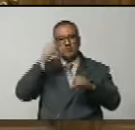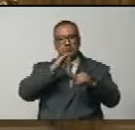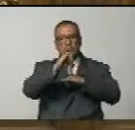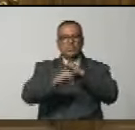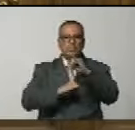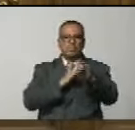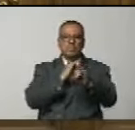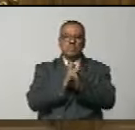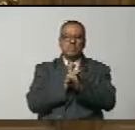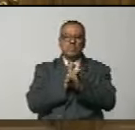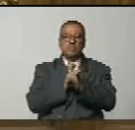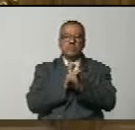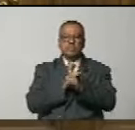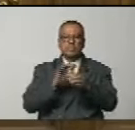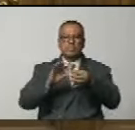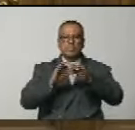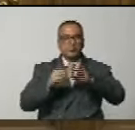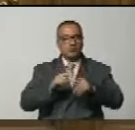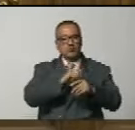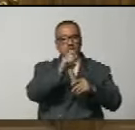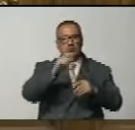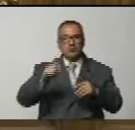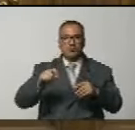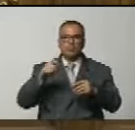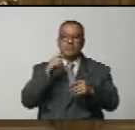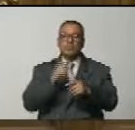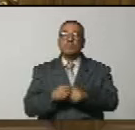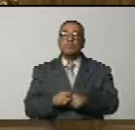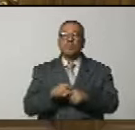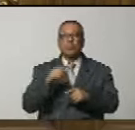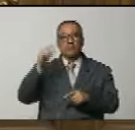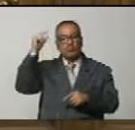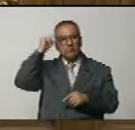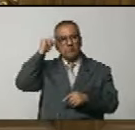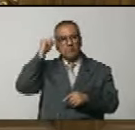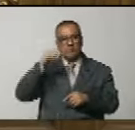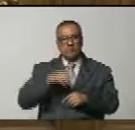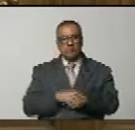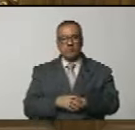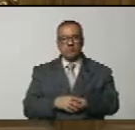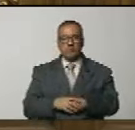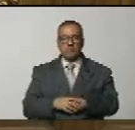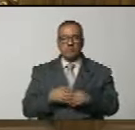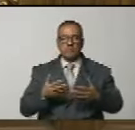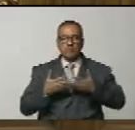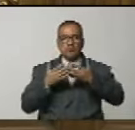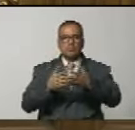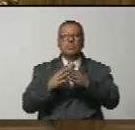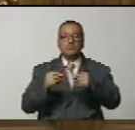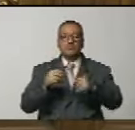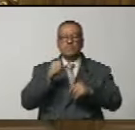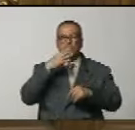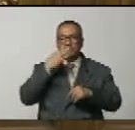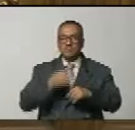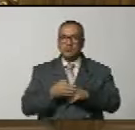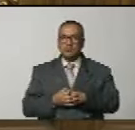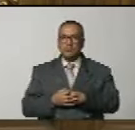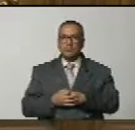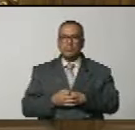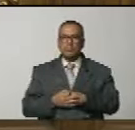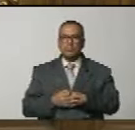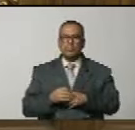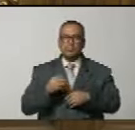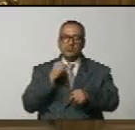Internacional del Artesano y Carpintero. Una fecha dedicada a honrar el